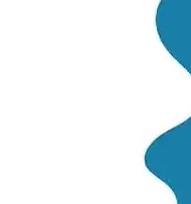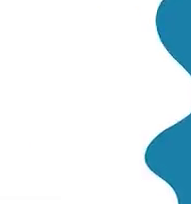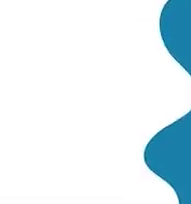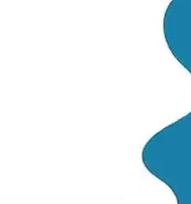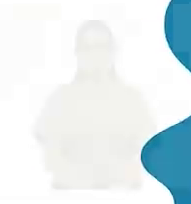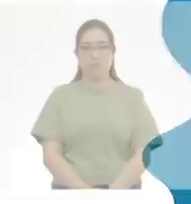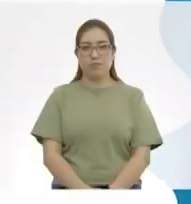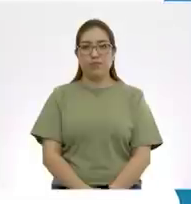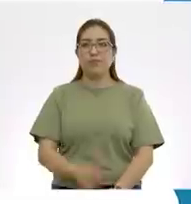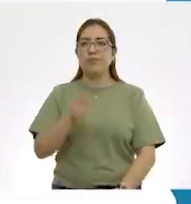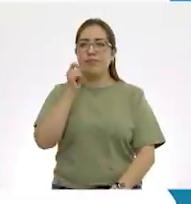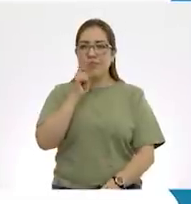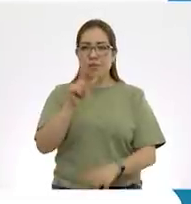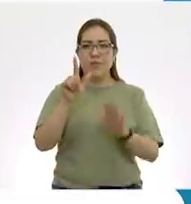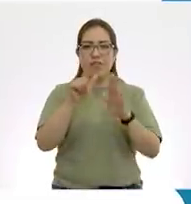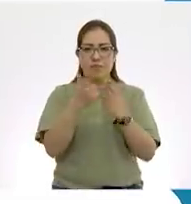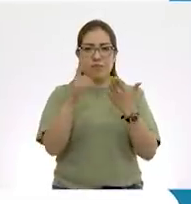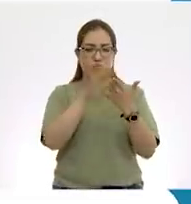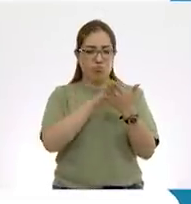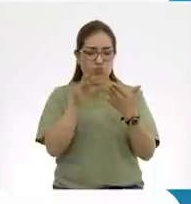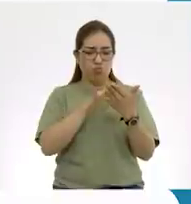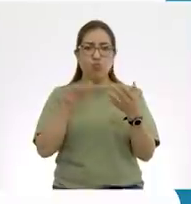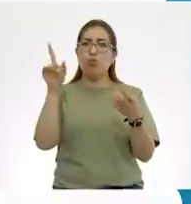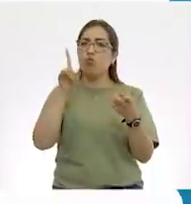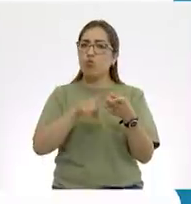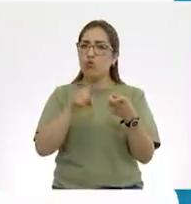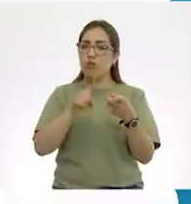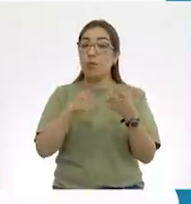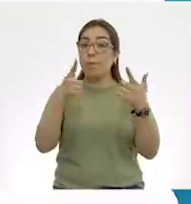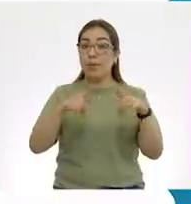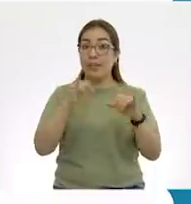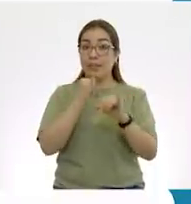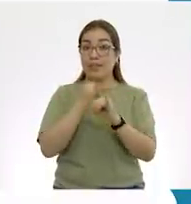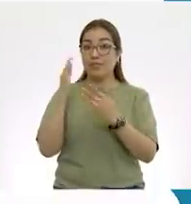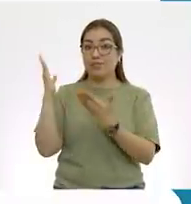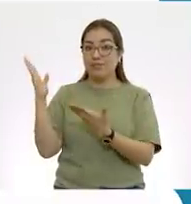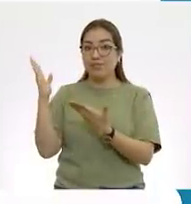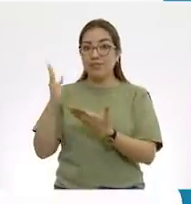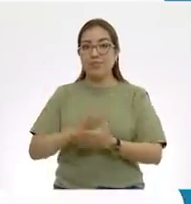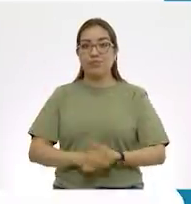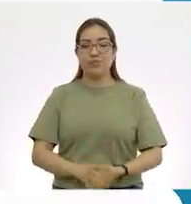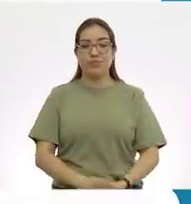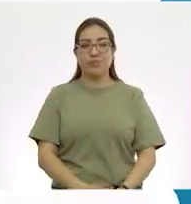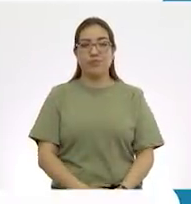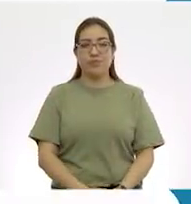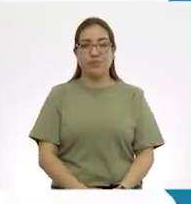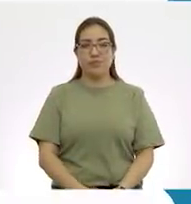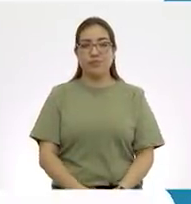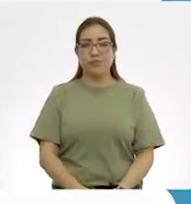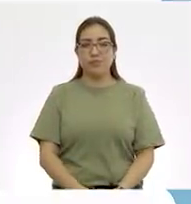También puedes encontrar los libros de texto en la página conaliteg.cep.gov.mx.